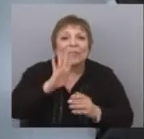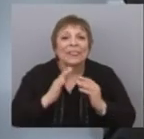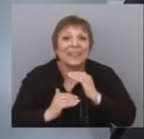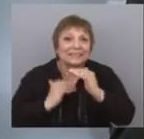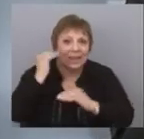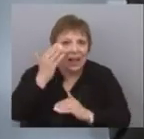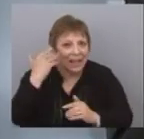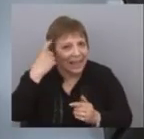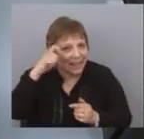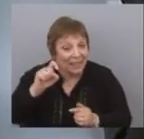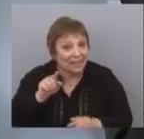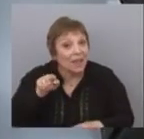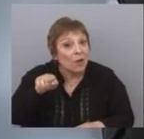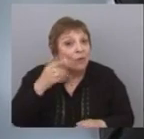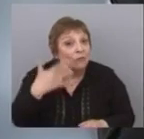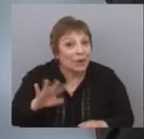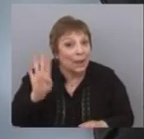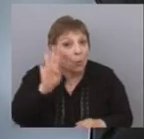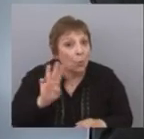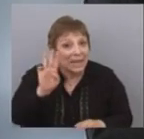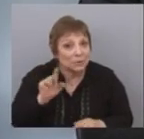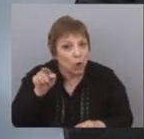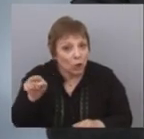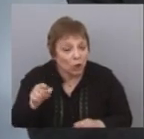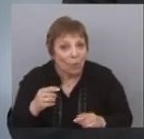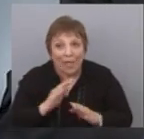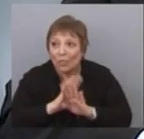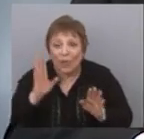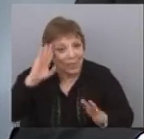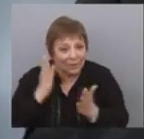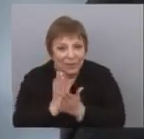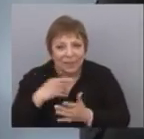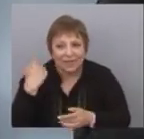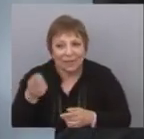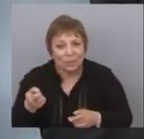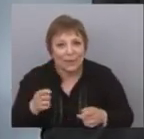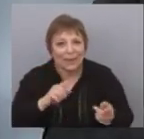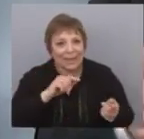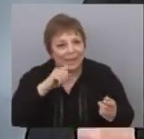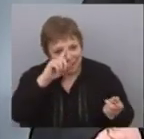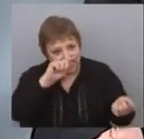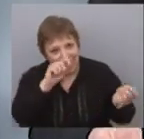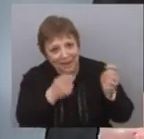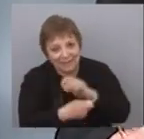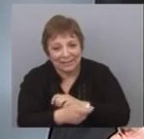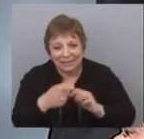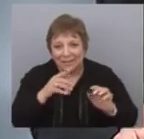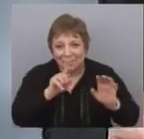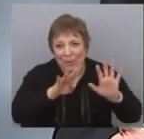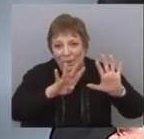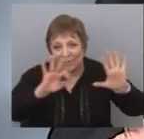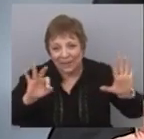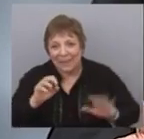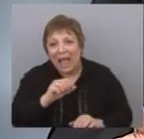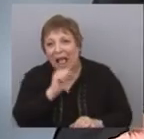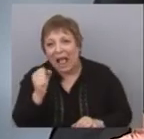una excelente idea de Wilson Ferreira Aldunate a la salida de la dictadura y que después se tergiversó en el tiempo, particularmente en la década del 90 al